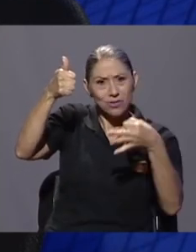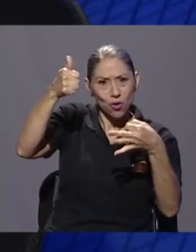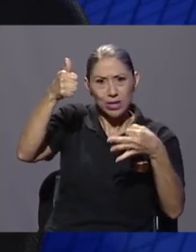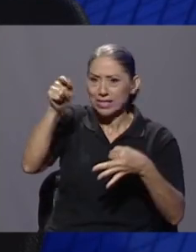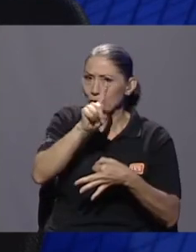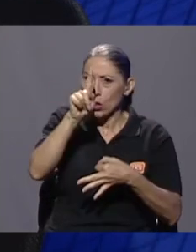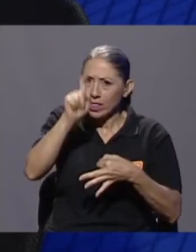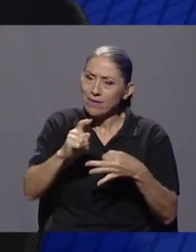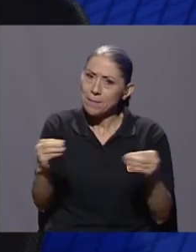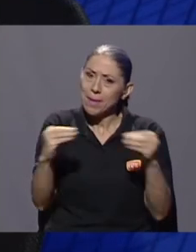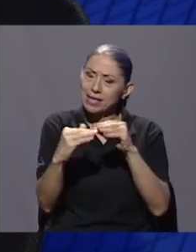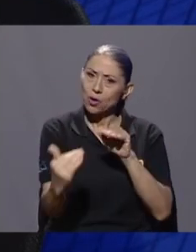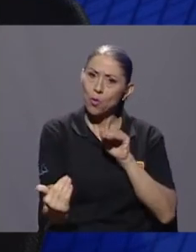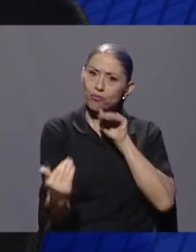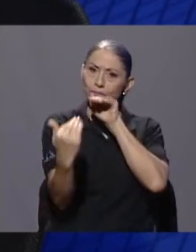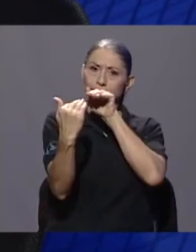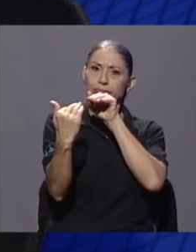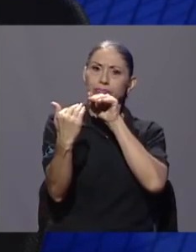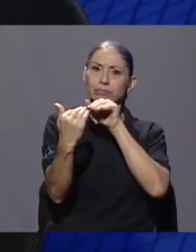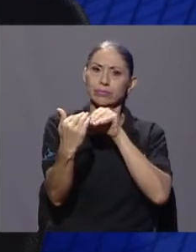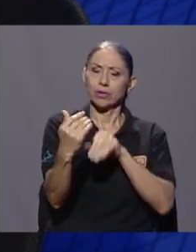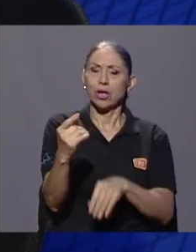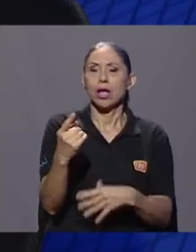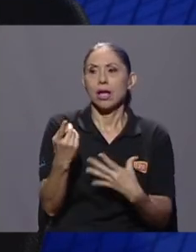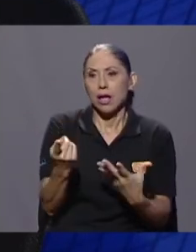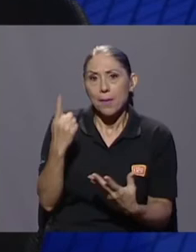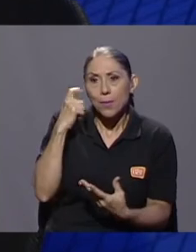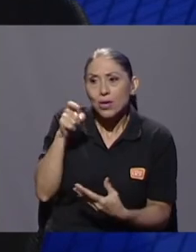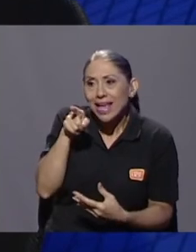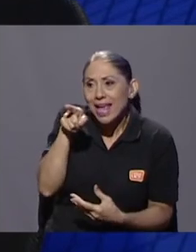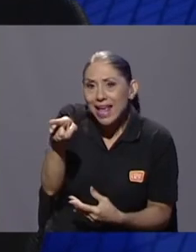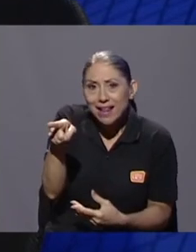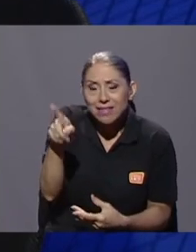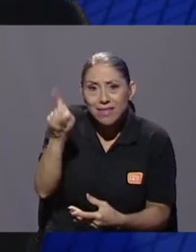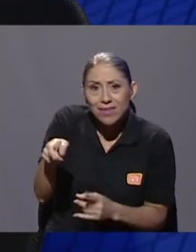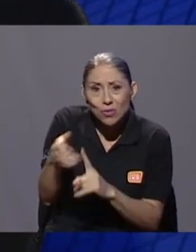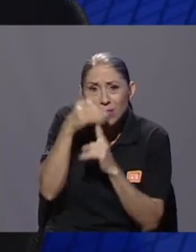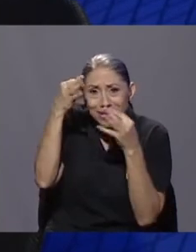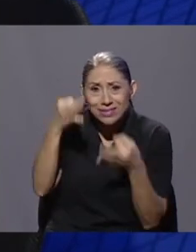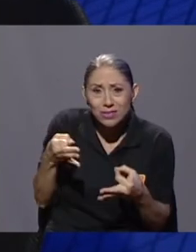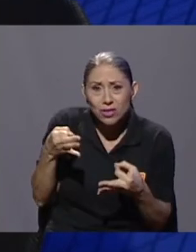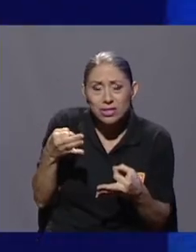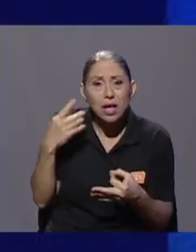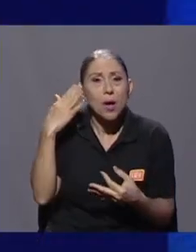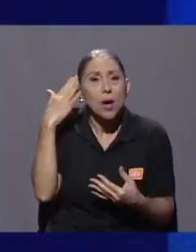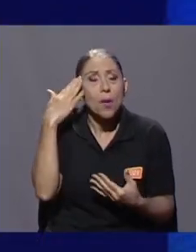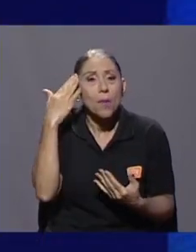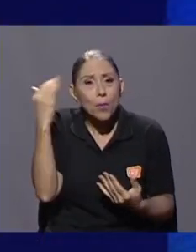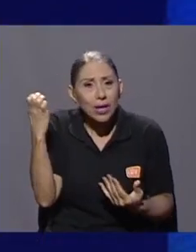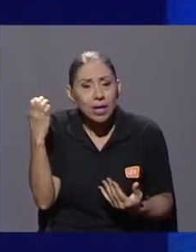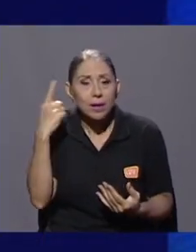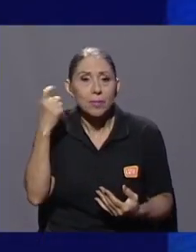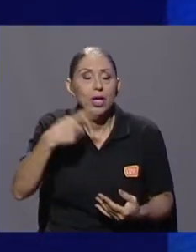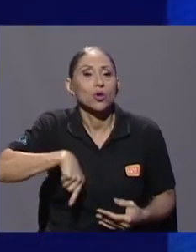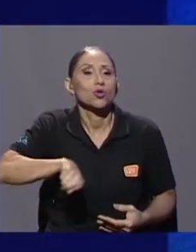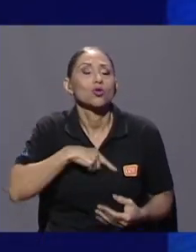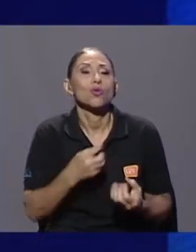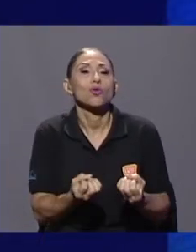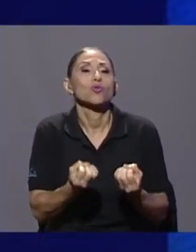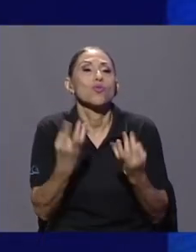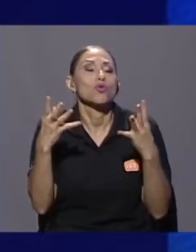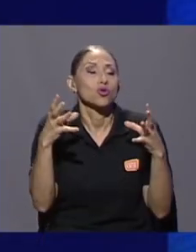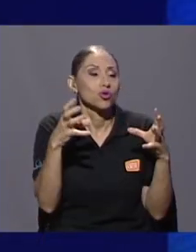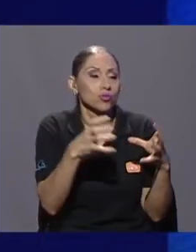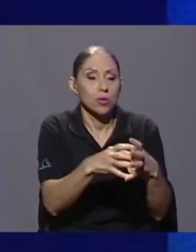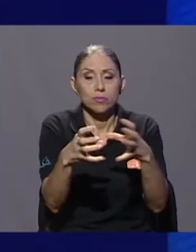o el impacto a un sector, porque somos muchos sectores, muchísimos a la vez. Y